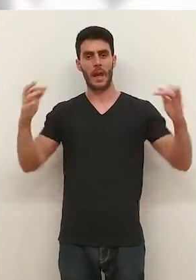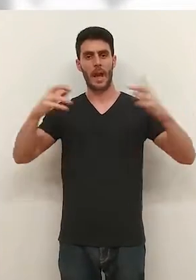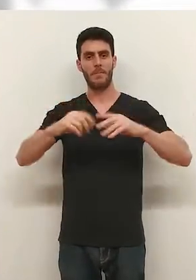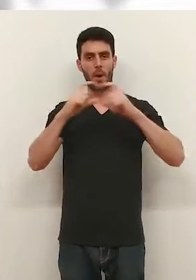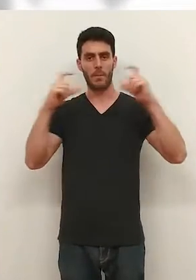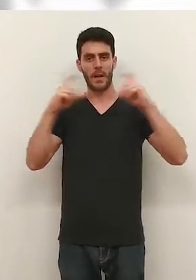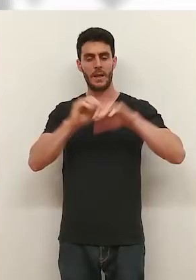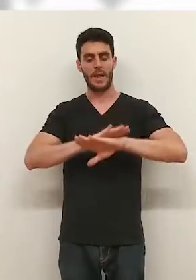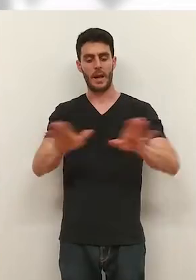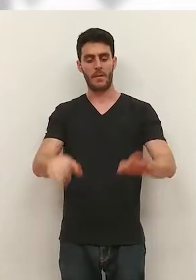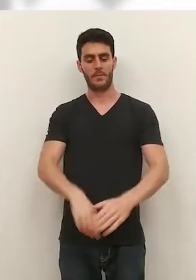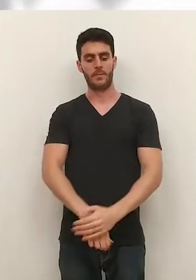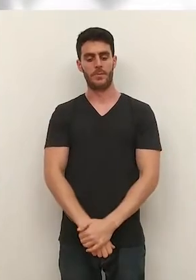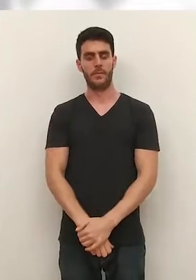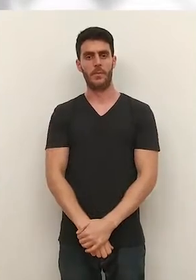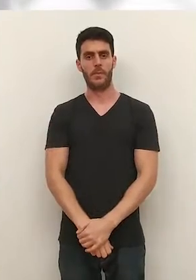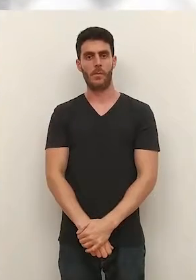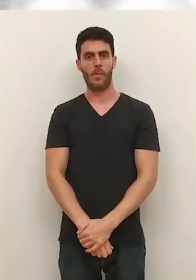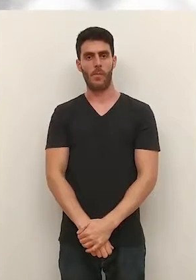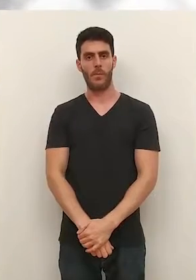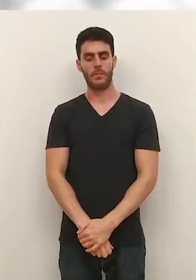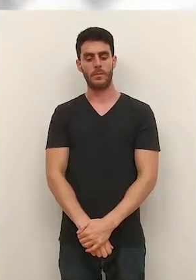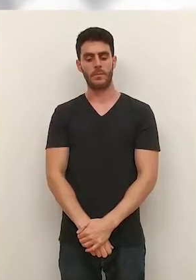restricciones, ni aforos ni mascarillas.